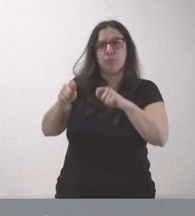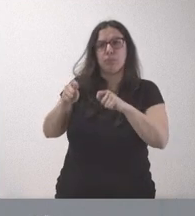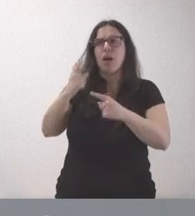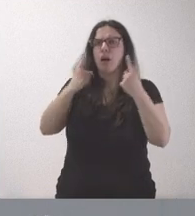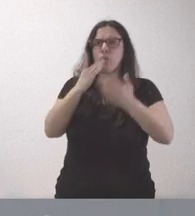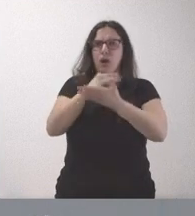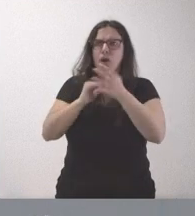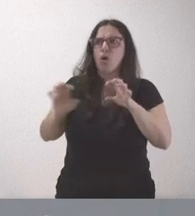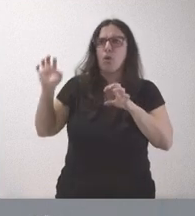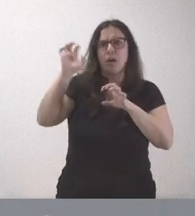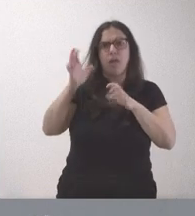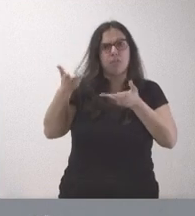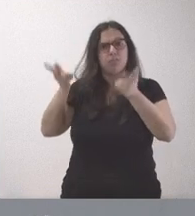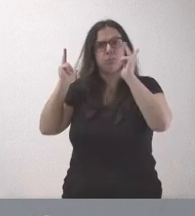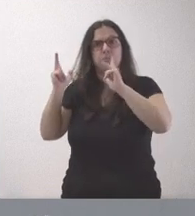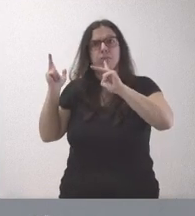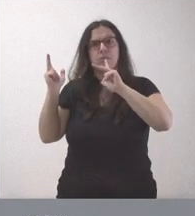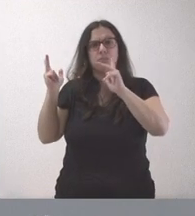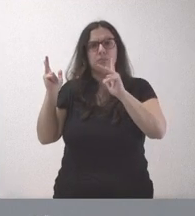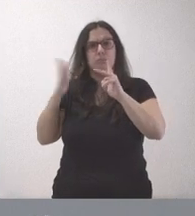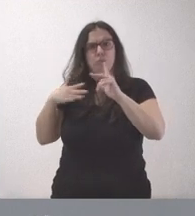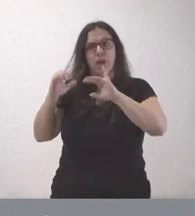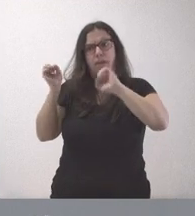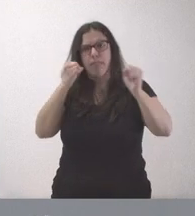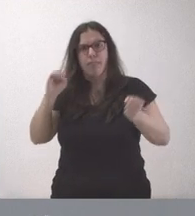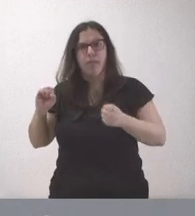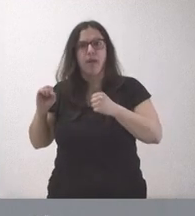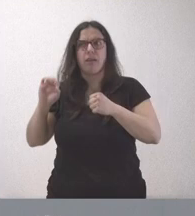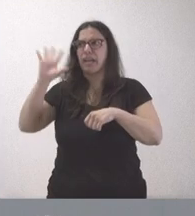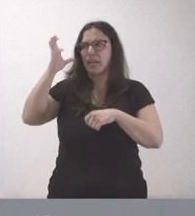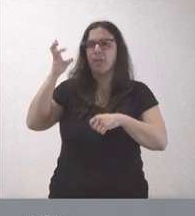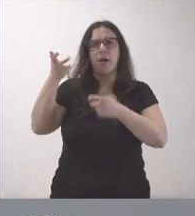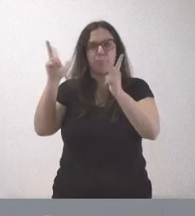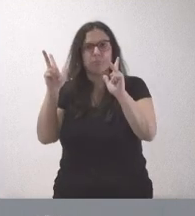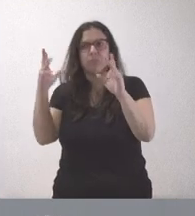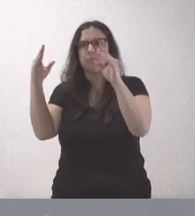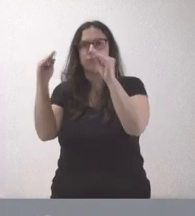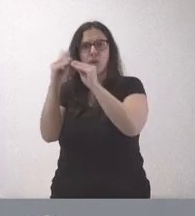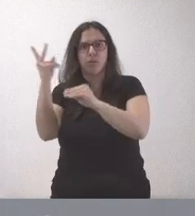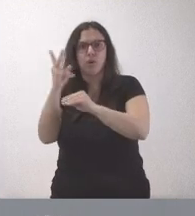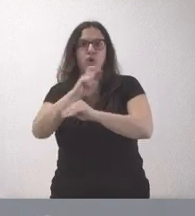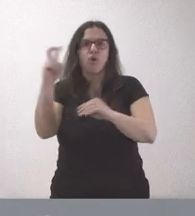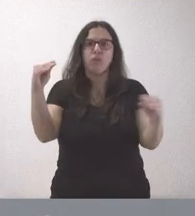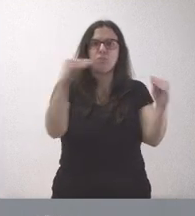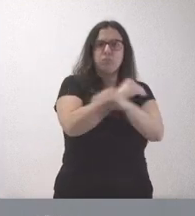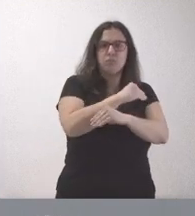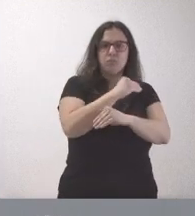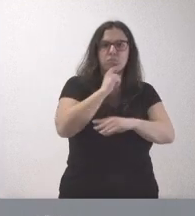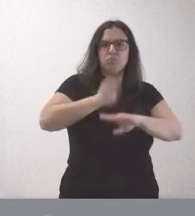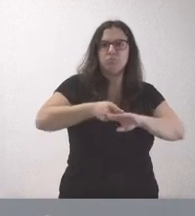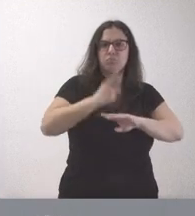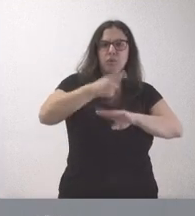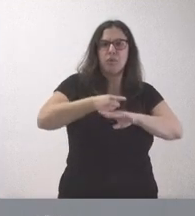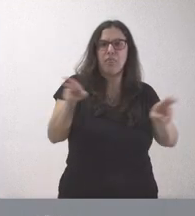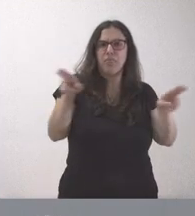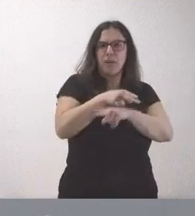autónomas puede haber estaciones de esquí que son compatibles con la situación climática que atravesamos. Y en otras comunidades autónomas, la situación climática